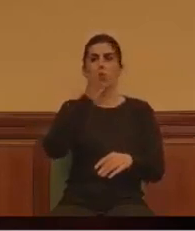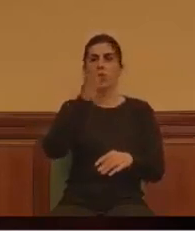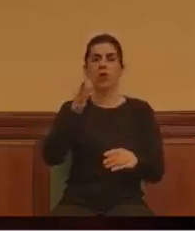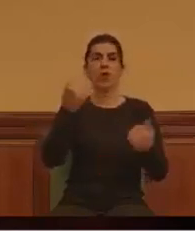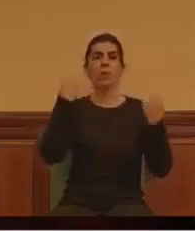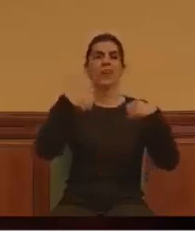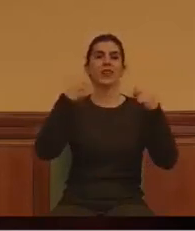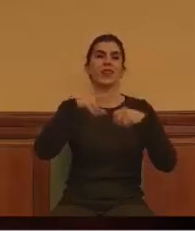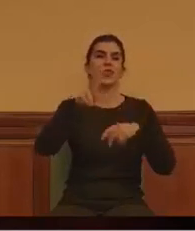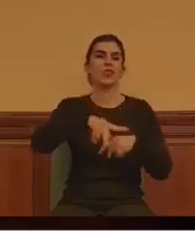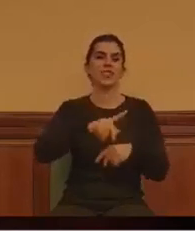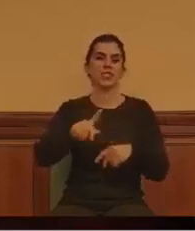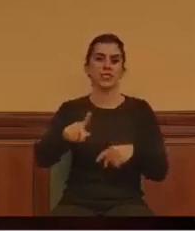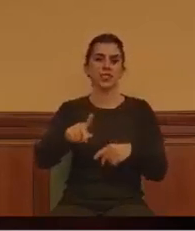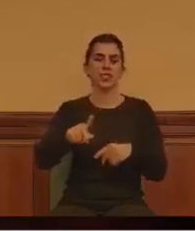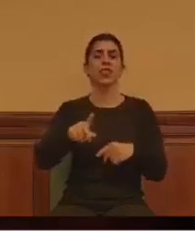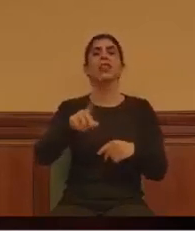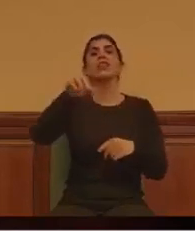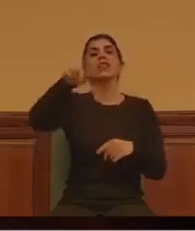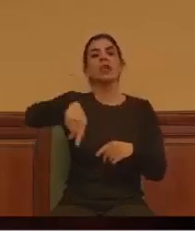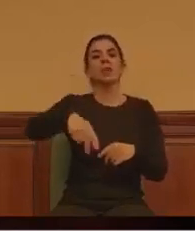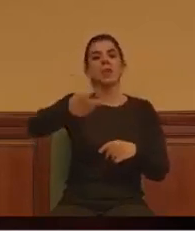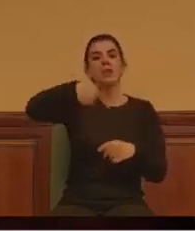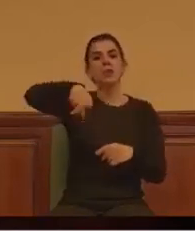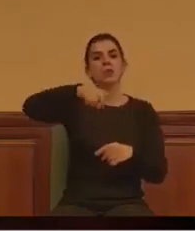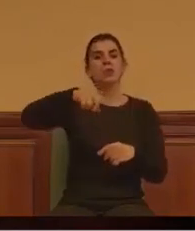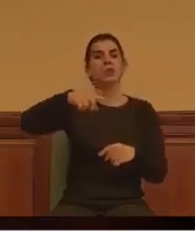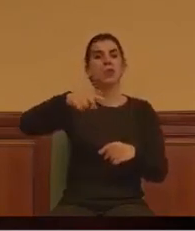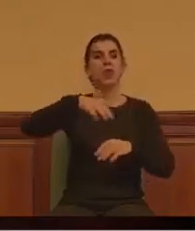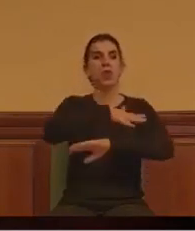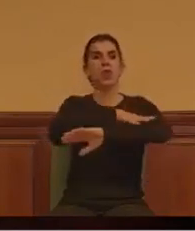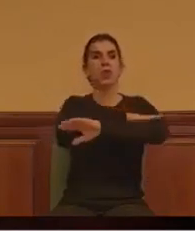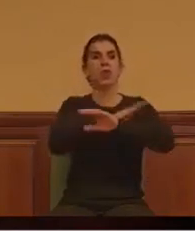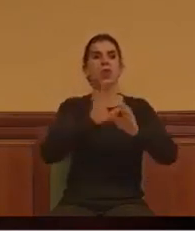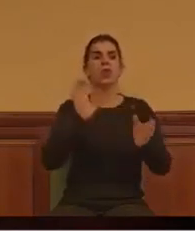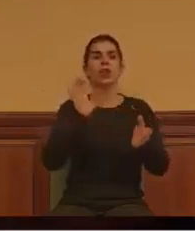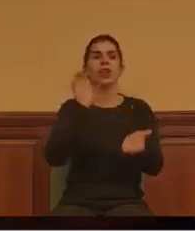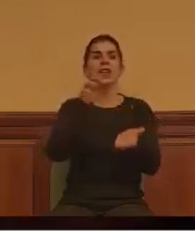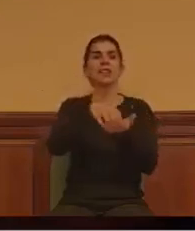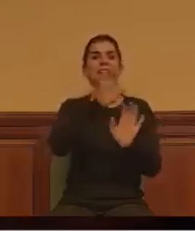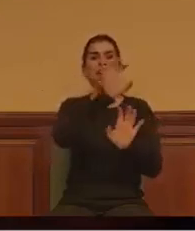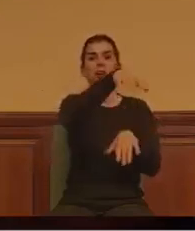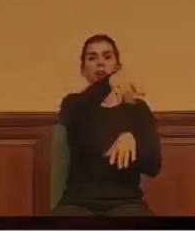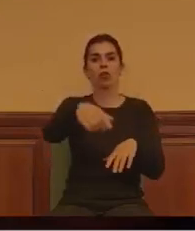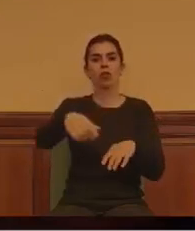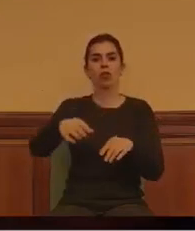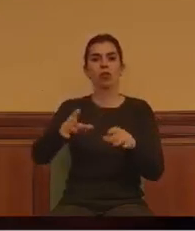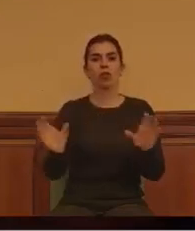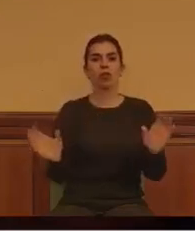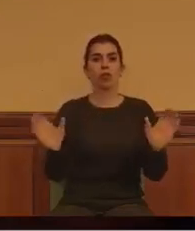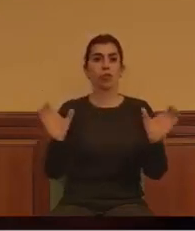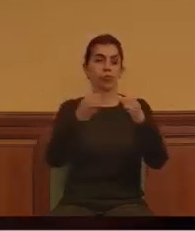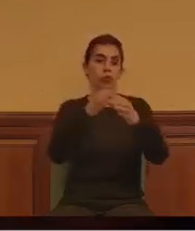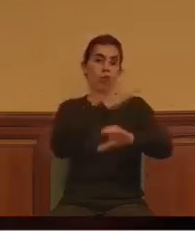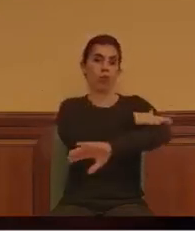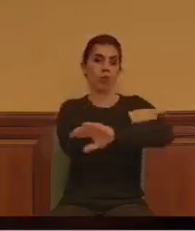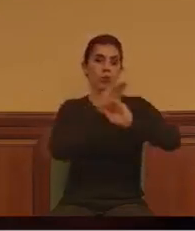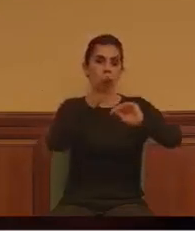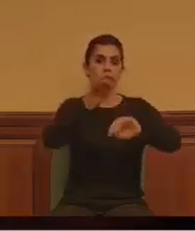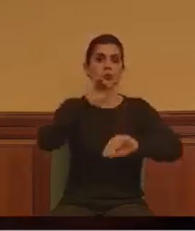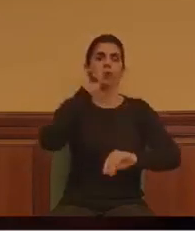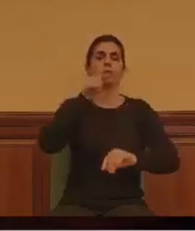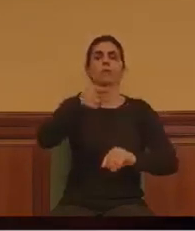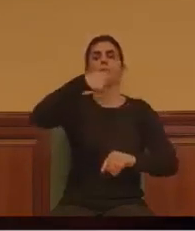además, hemos conocido la experiencia del Gobierno de la Junta de Castilla y León, en ese sentido, que ya puso en marcha estos